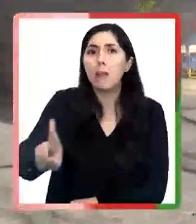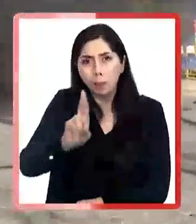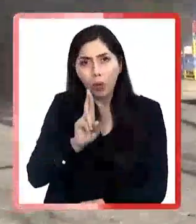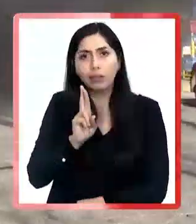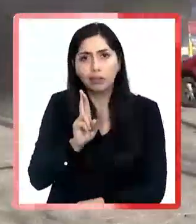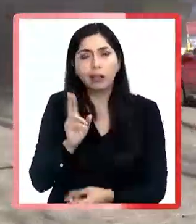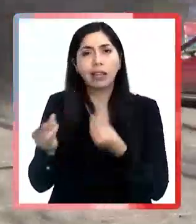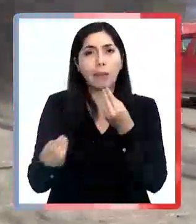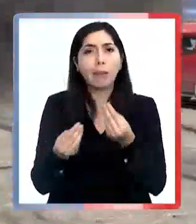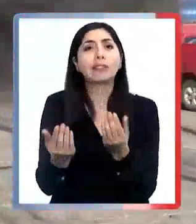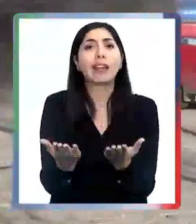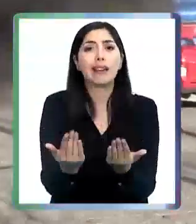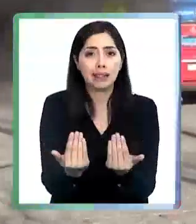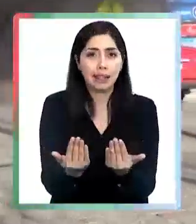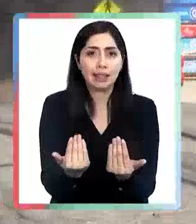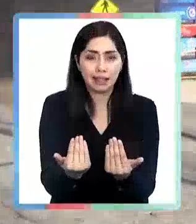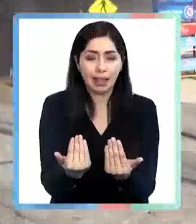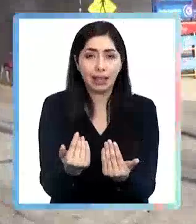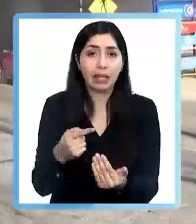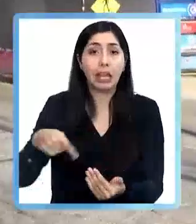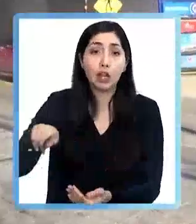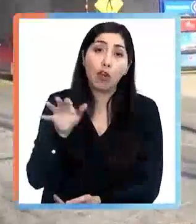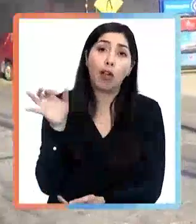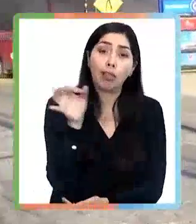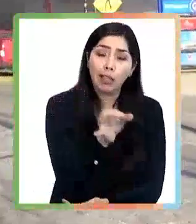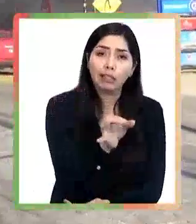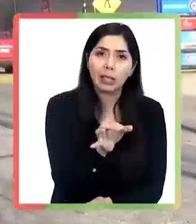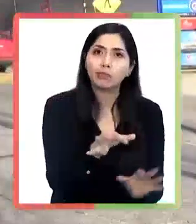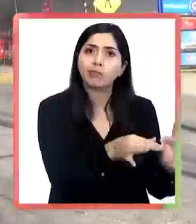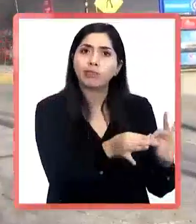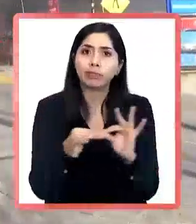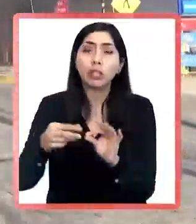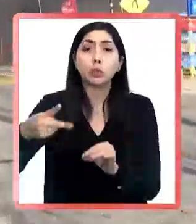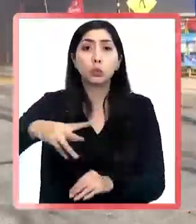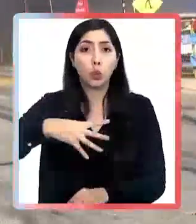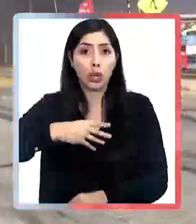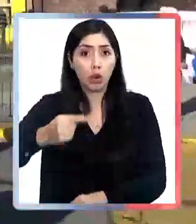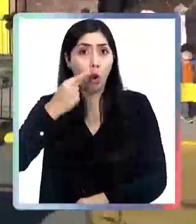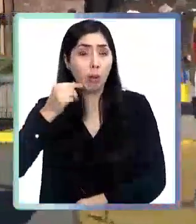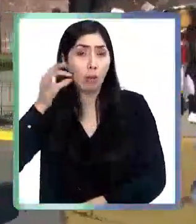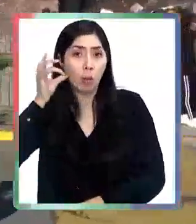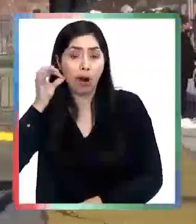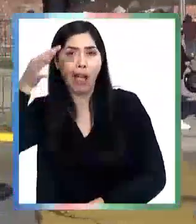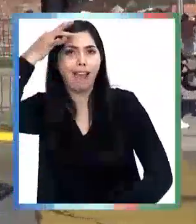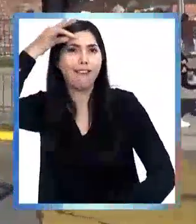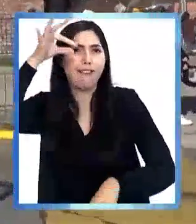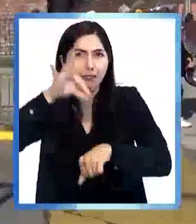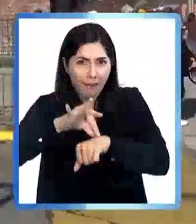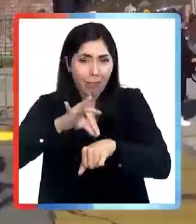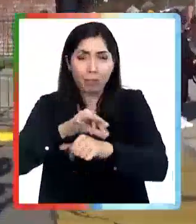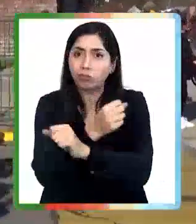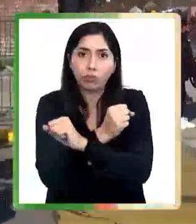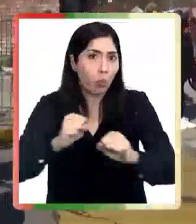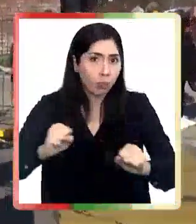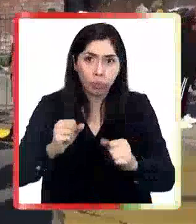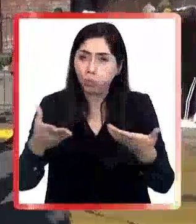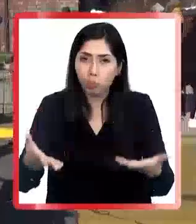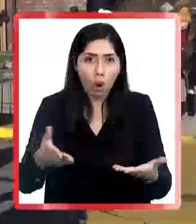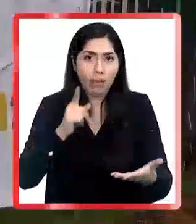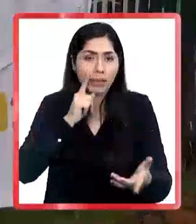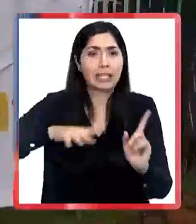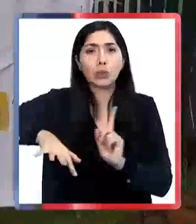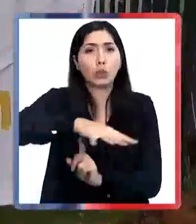en torno a las necesidades que dicen han provocado que sus hijos e hijas se enfermen y no puedan tener